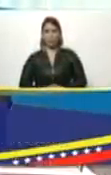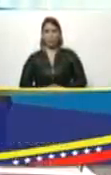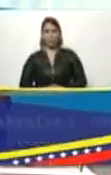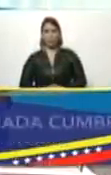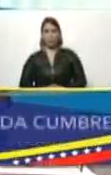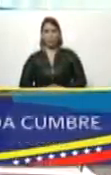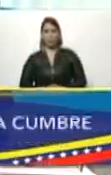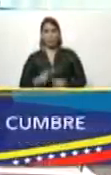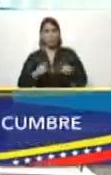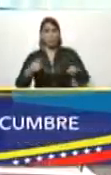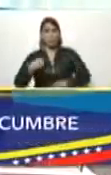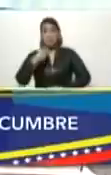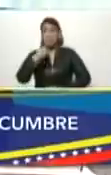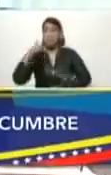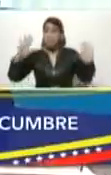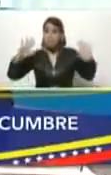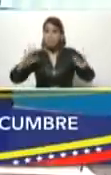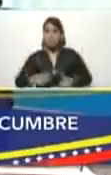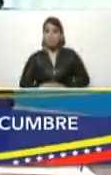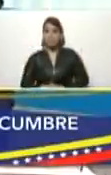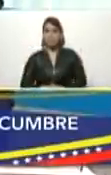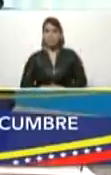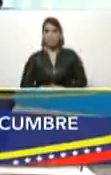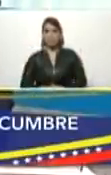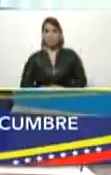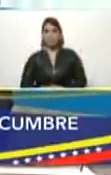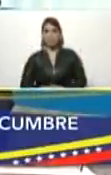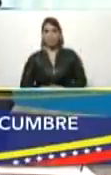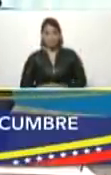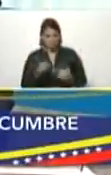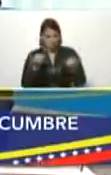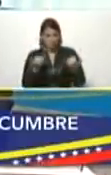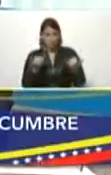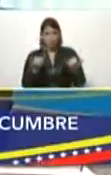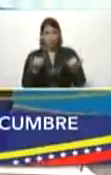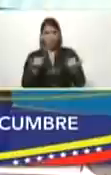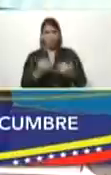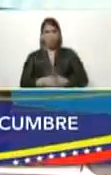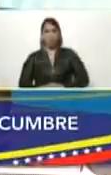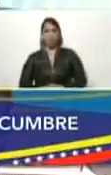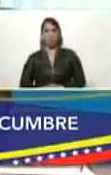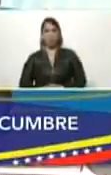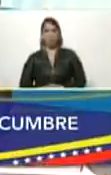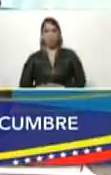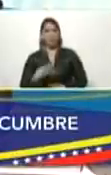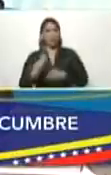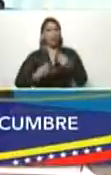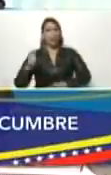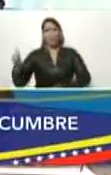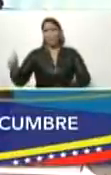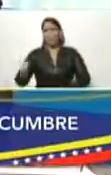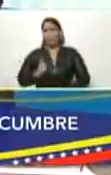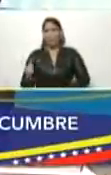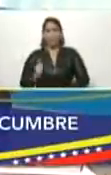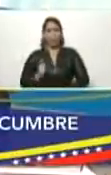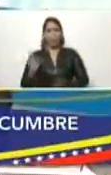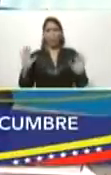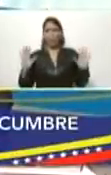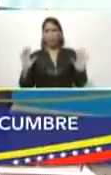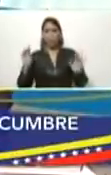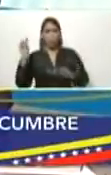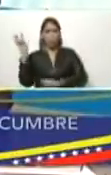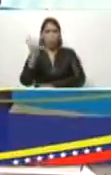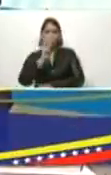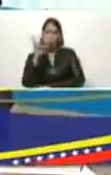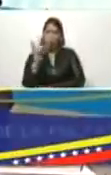Pero yo les digo, a esta altura, hagan lo que hagan. En Washington,